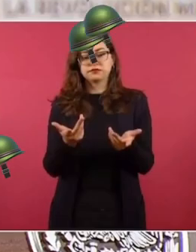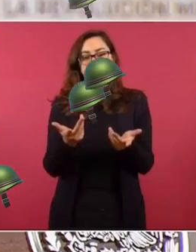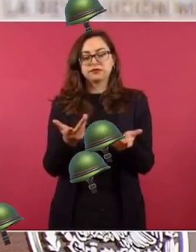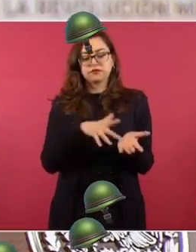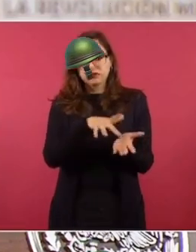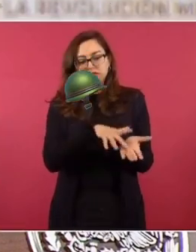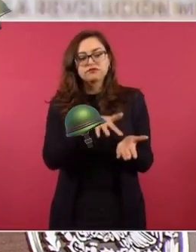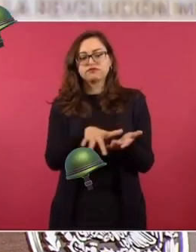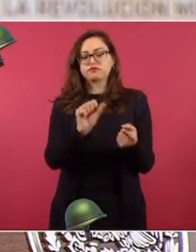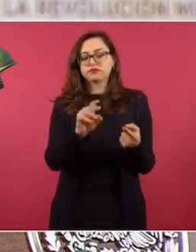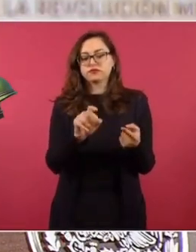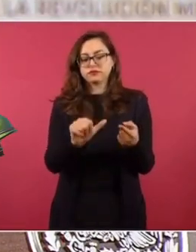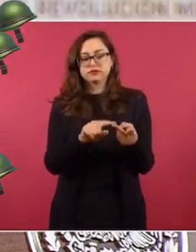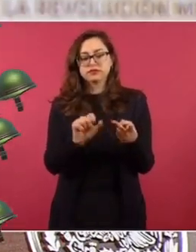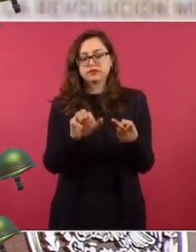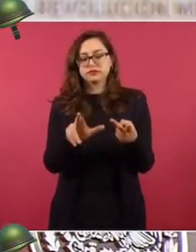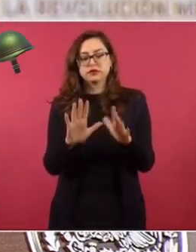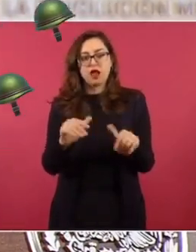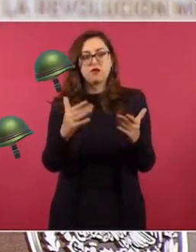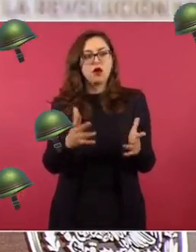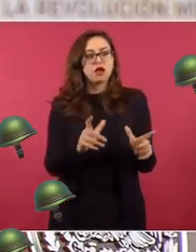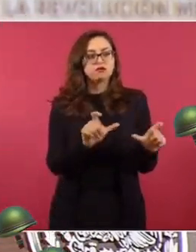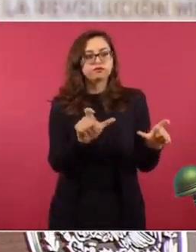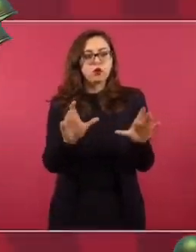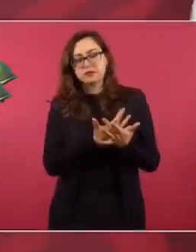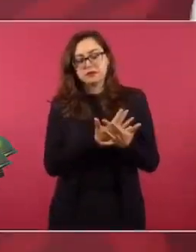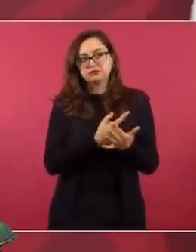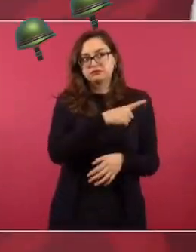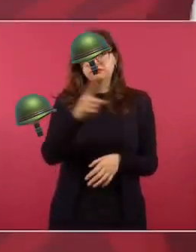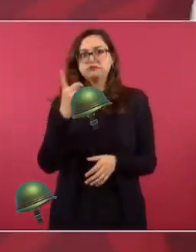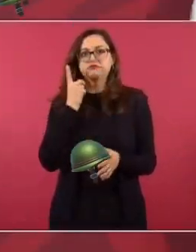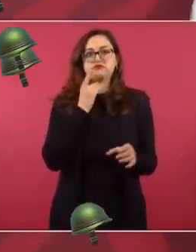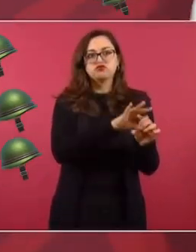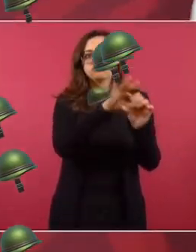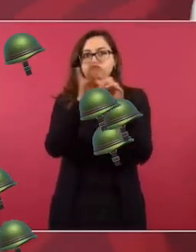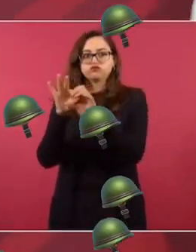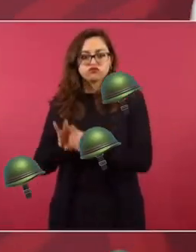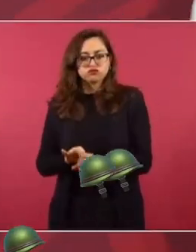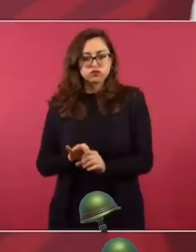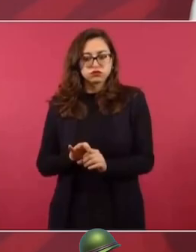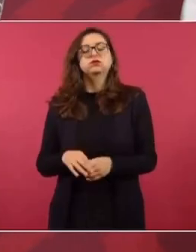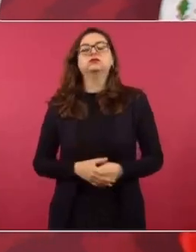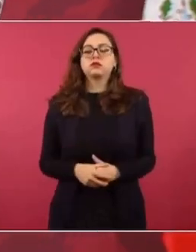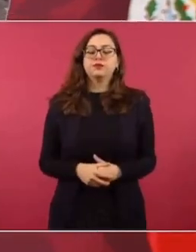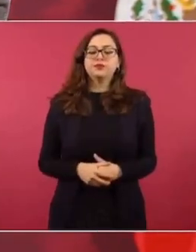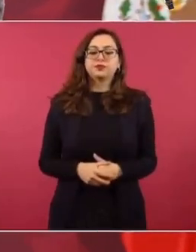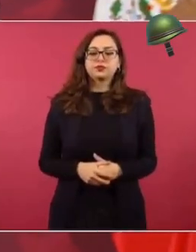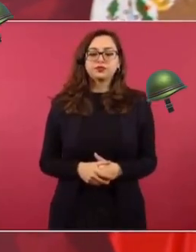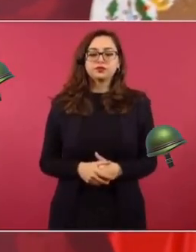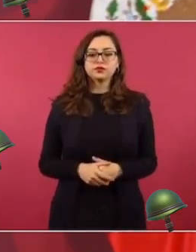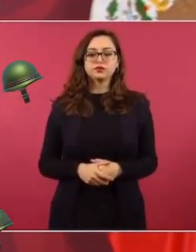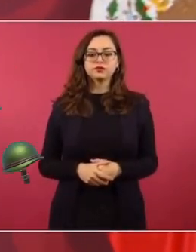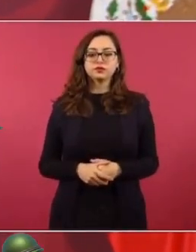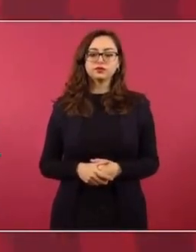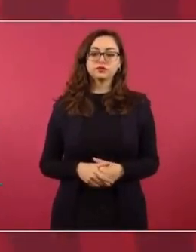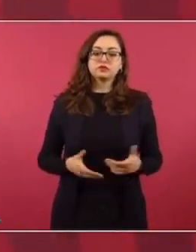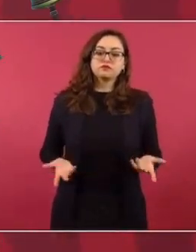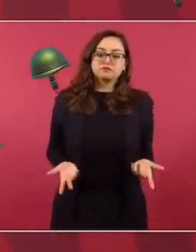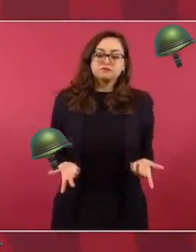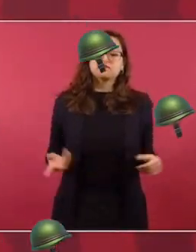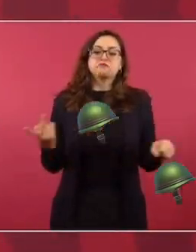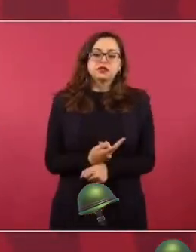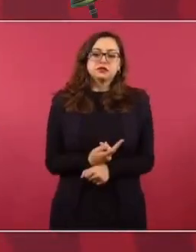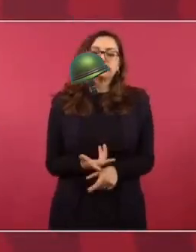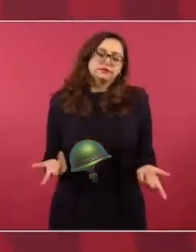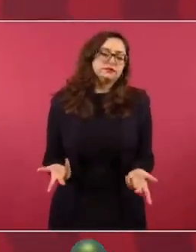apoyo de la Secretaría de Defensa y de la Secretaría de Marina en tareas de seguridad pública. Esto, como ya se ha visto, pues ha generado